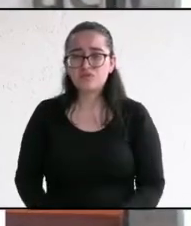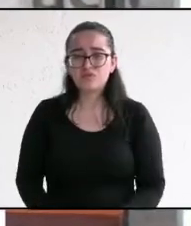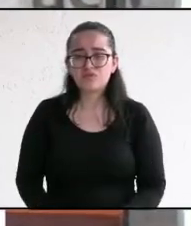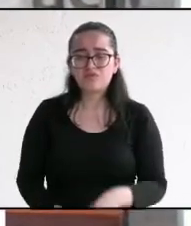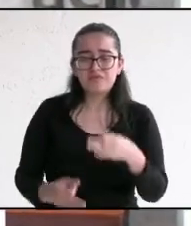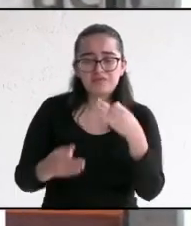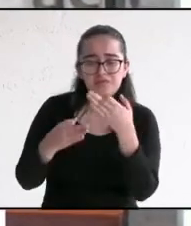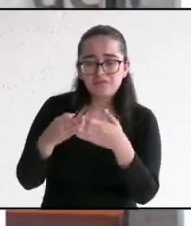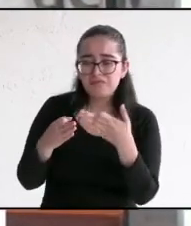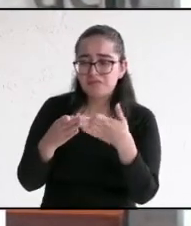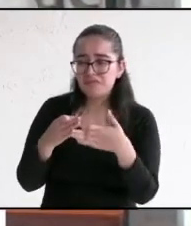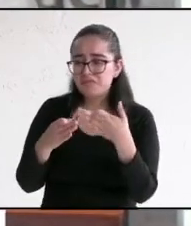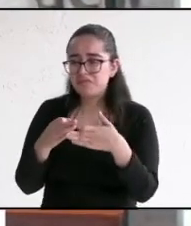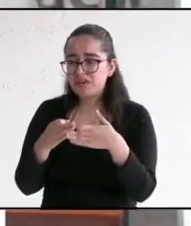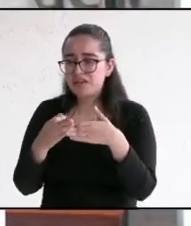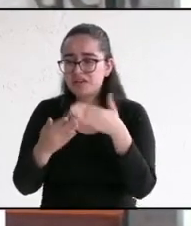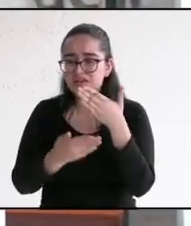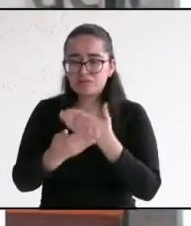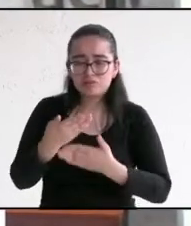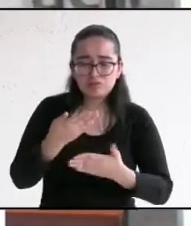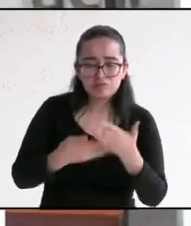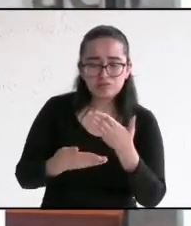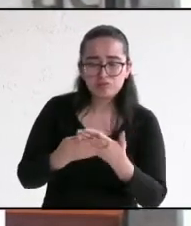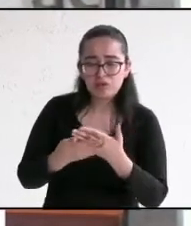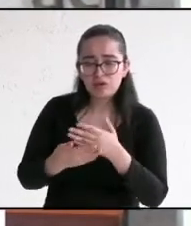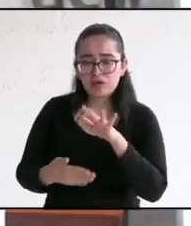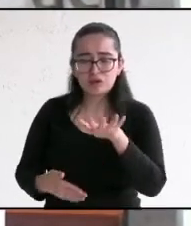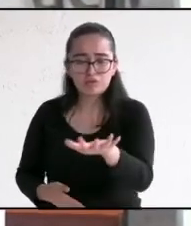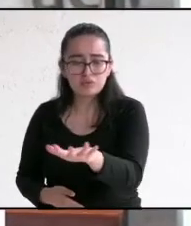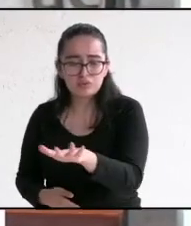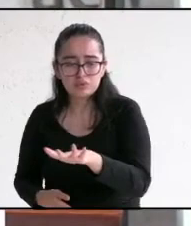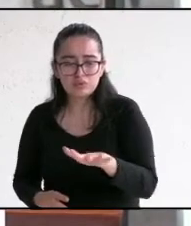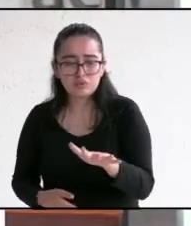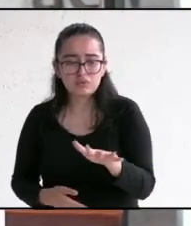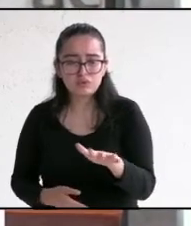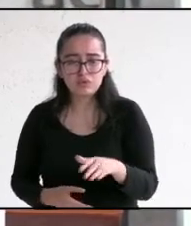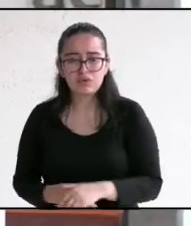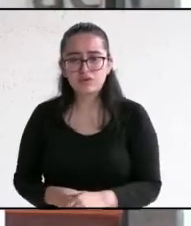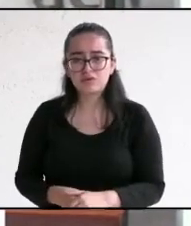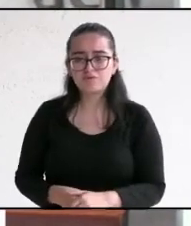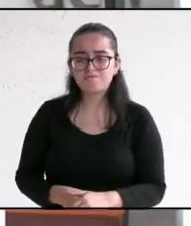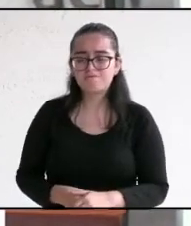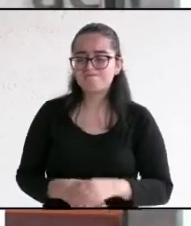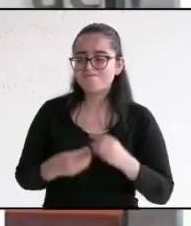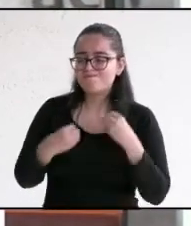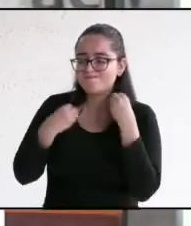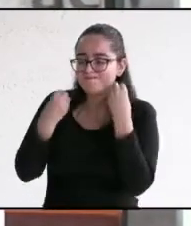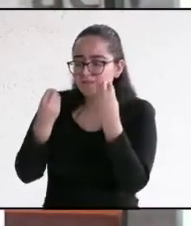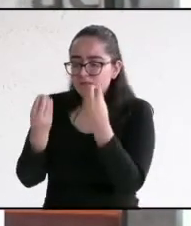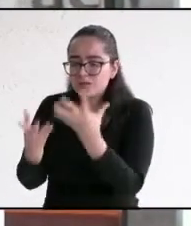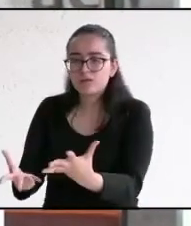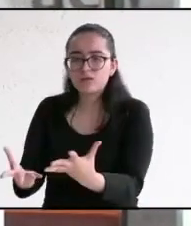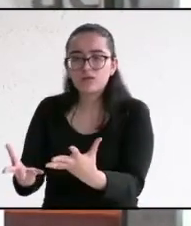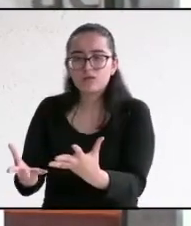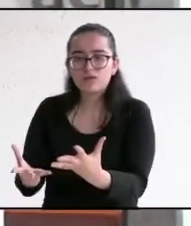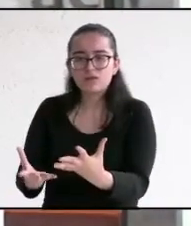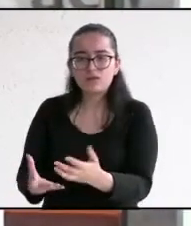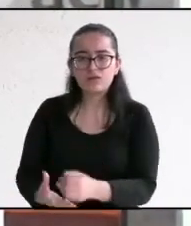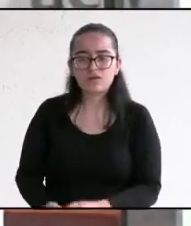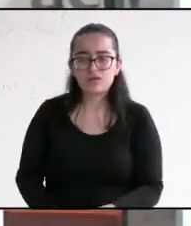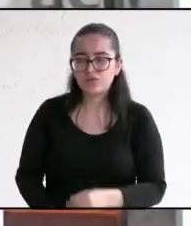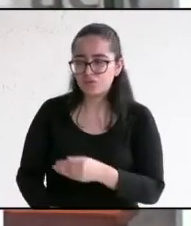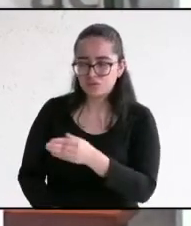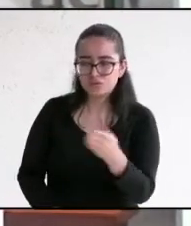crecimiento y desarrollo y que nuestra gente encuentre esas oportunidades que se les han negado siempre. El día de hoy vengo a